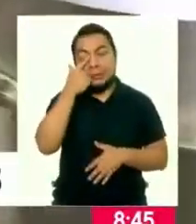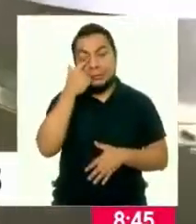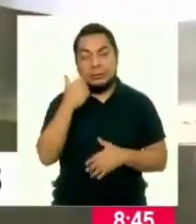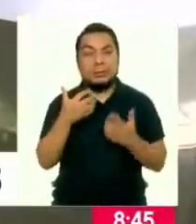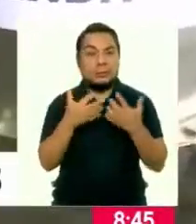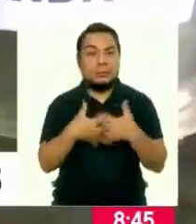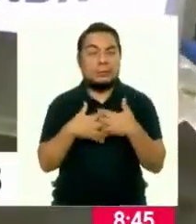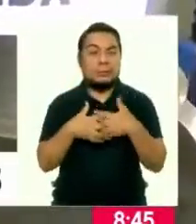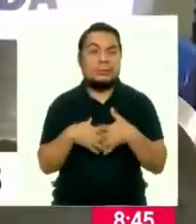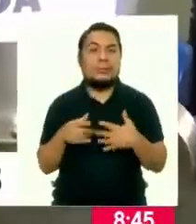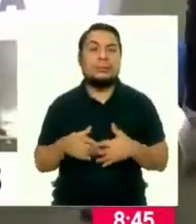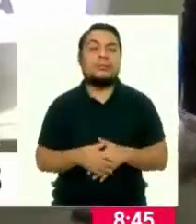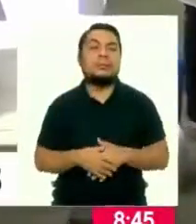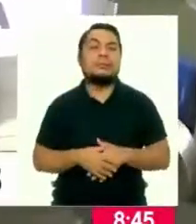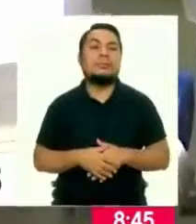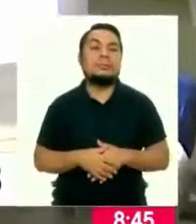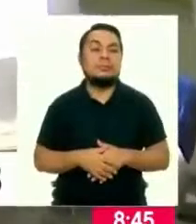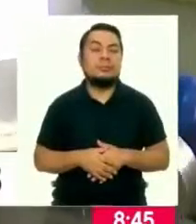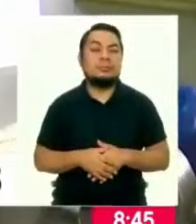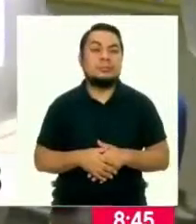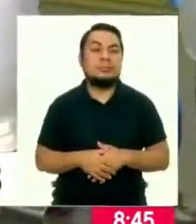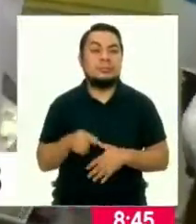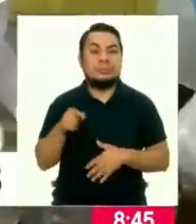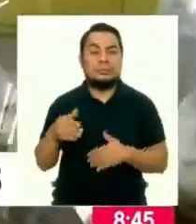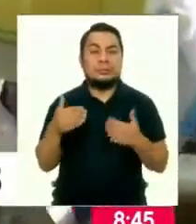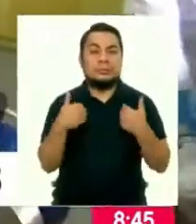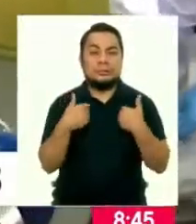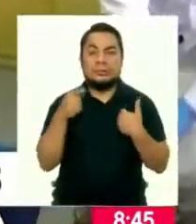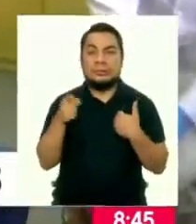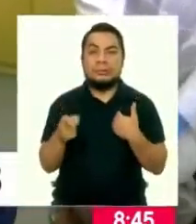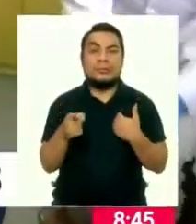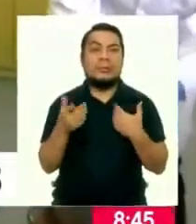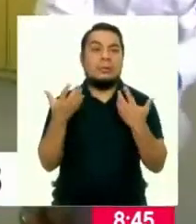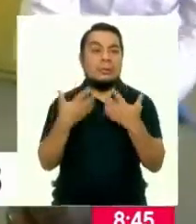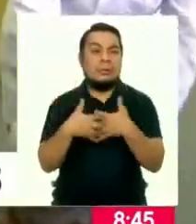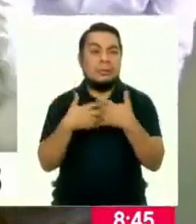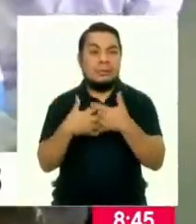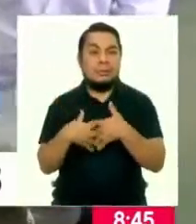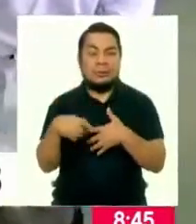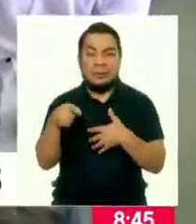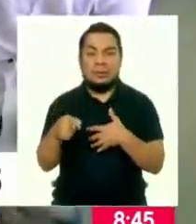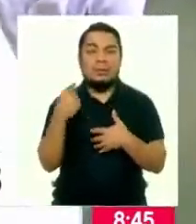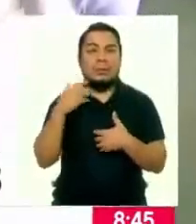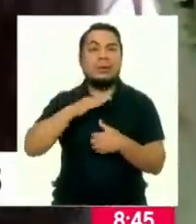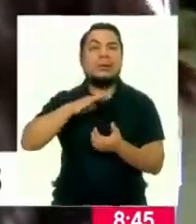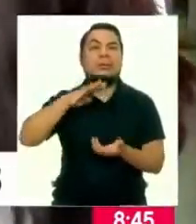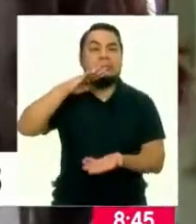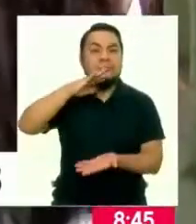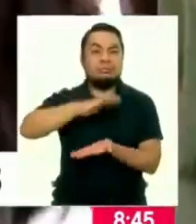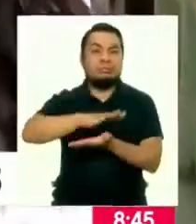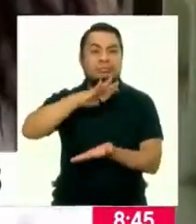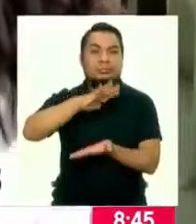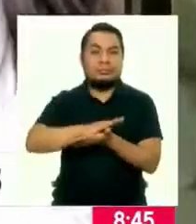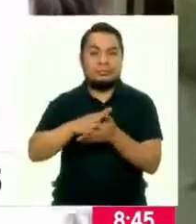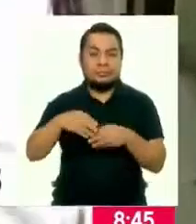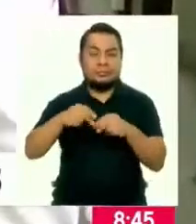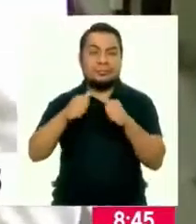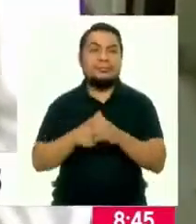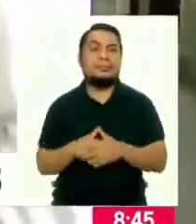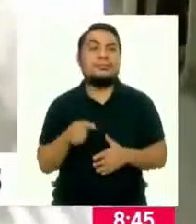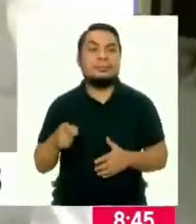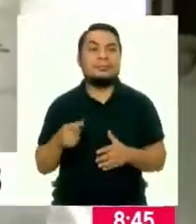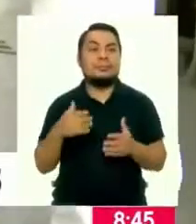moledora, por favor. Aquí tenemos la máquina que sirve para moler. Como se puede ver, estas